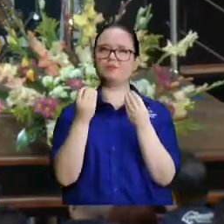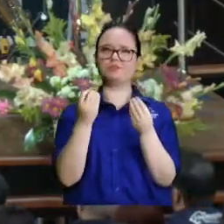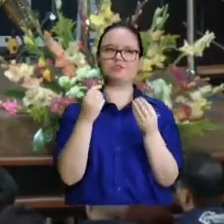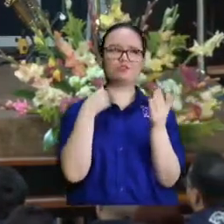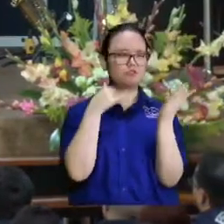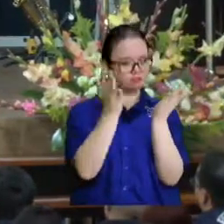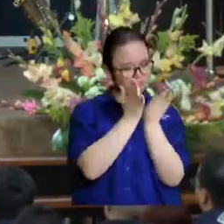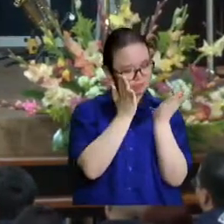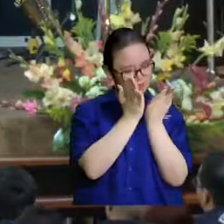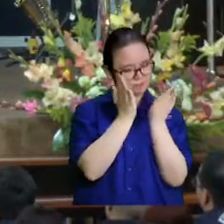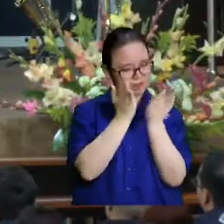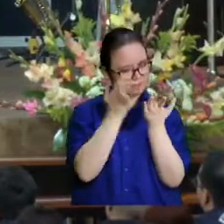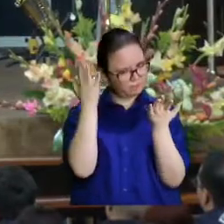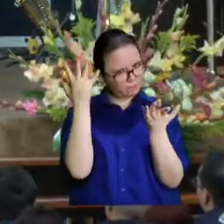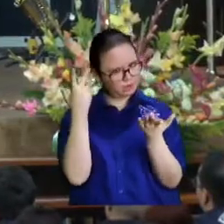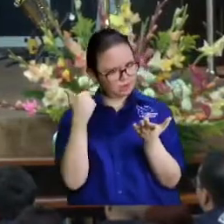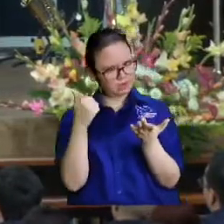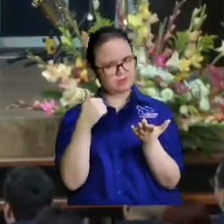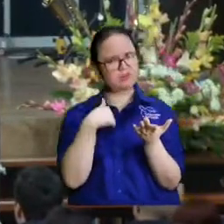estudiando todos los días